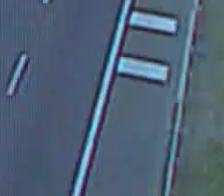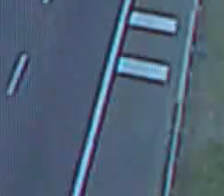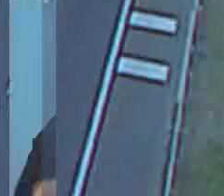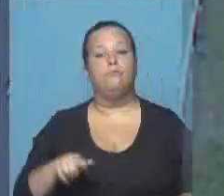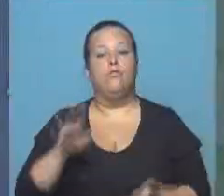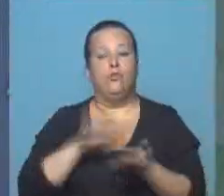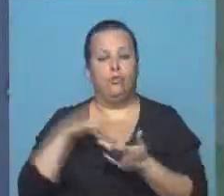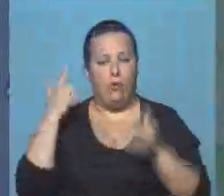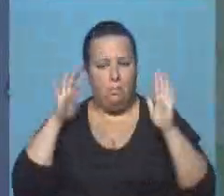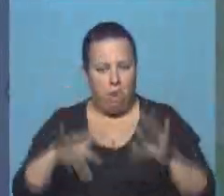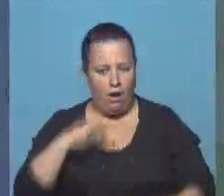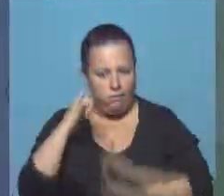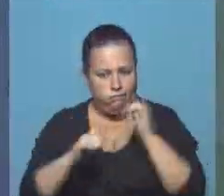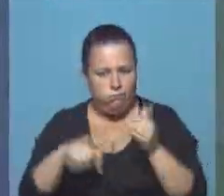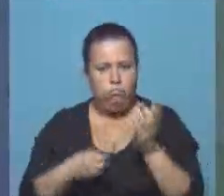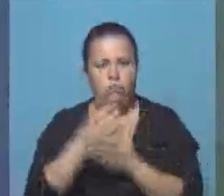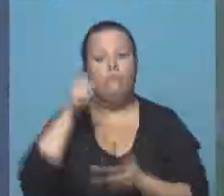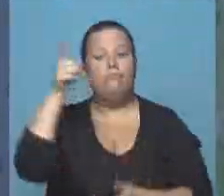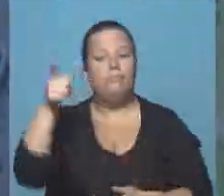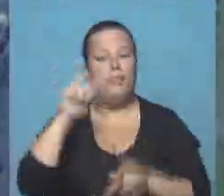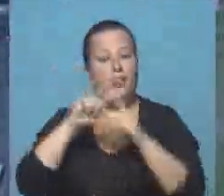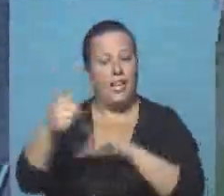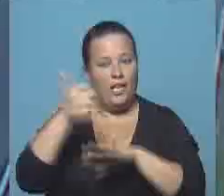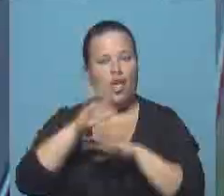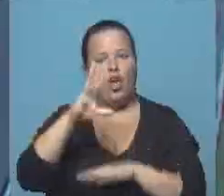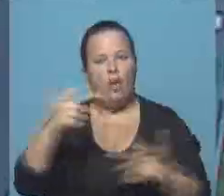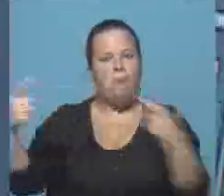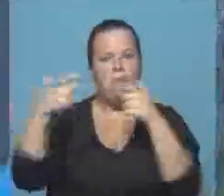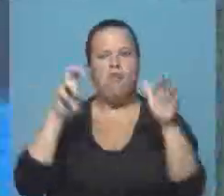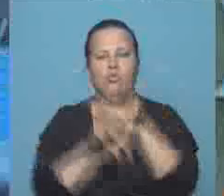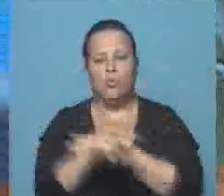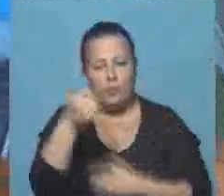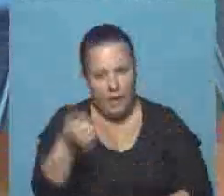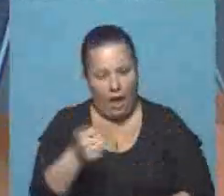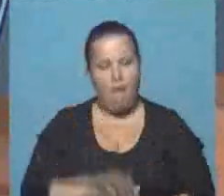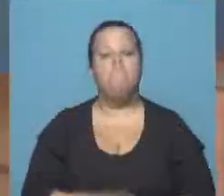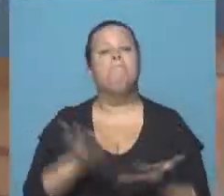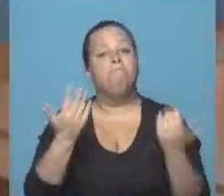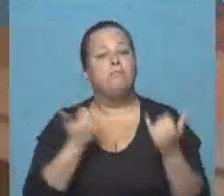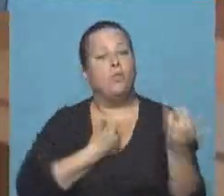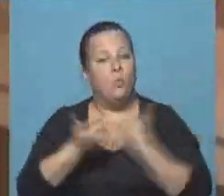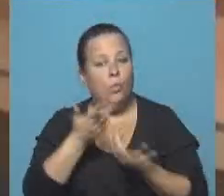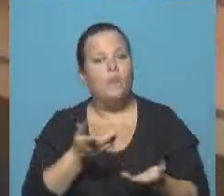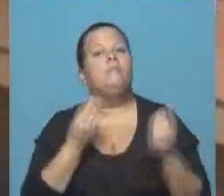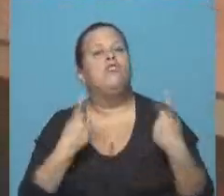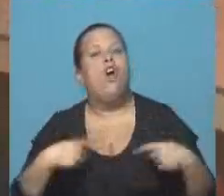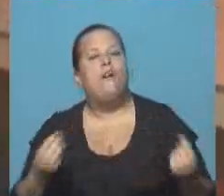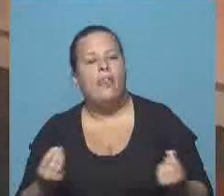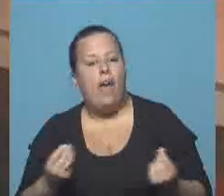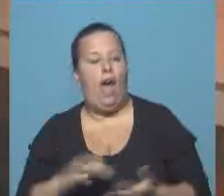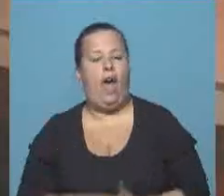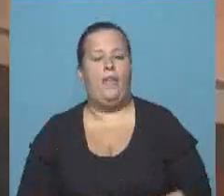El hecho conmociona, se lo habíamos adelantado, estamos allí en vivo, robo y tiros en el subte A. A ver, Daniel Castaño, ¿qué se sabe